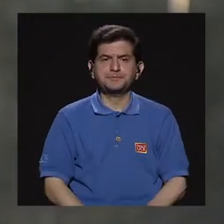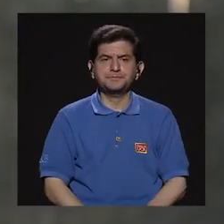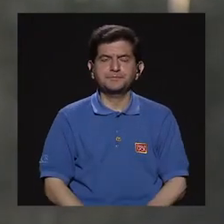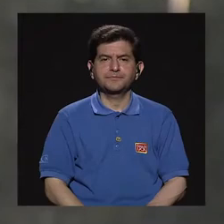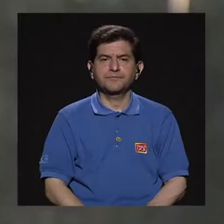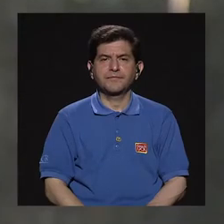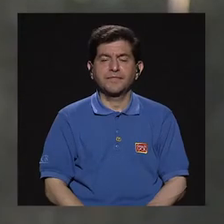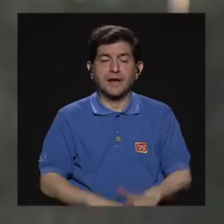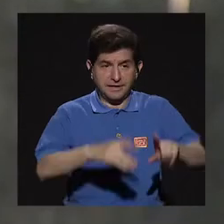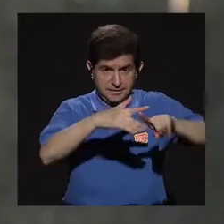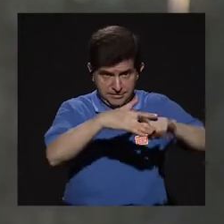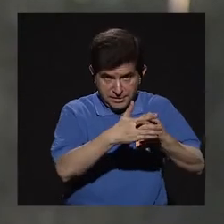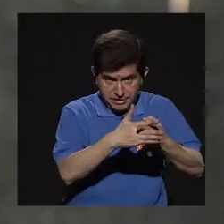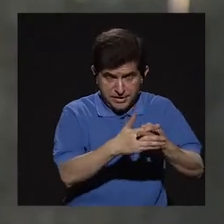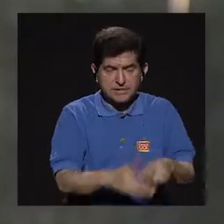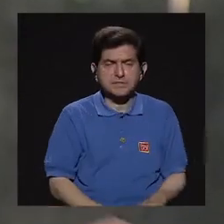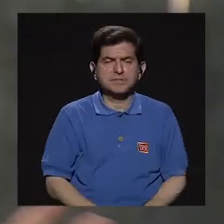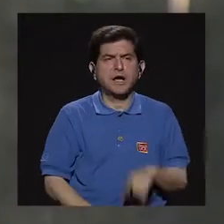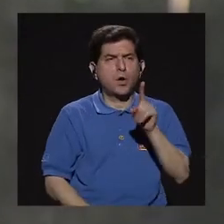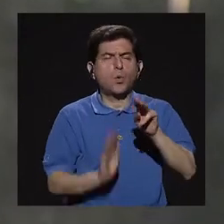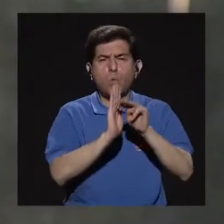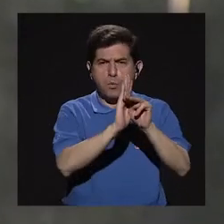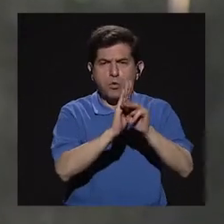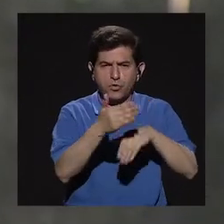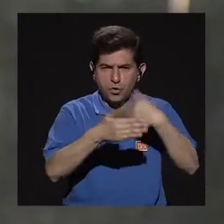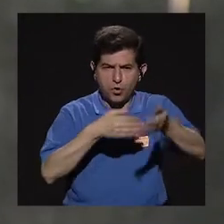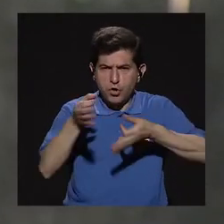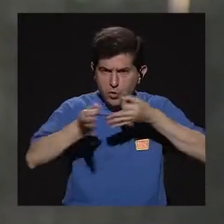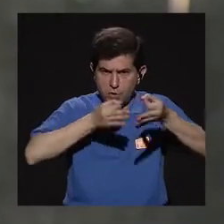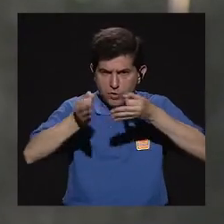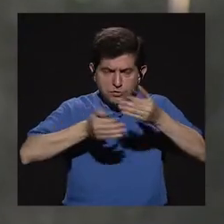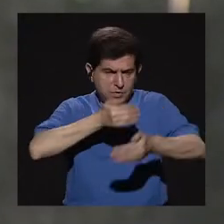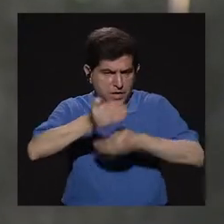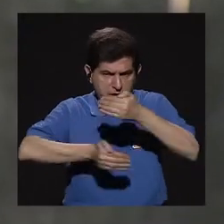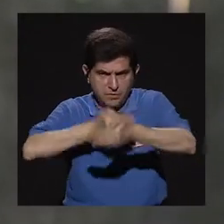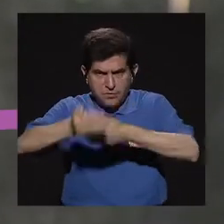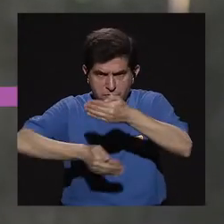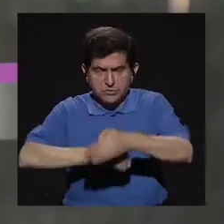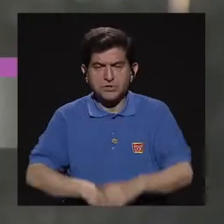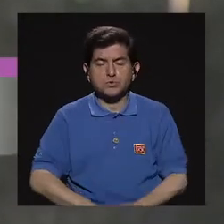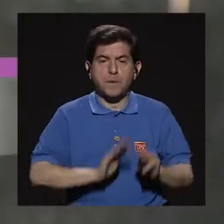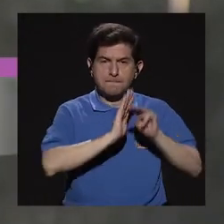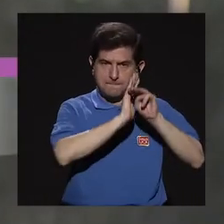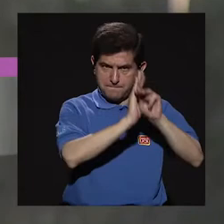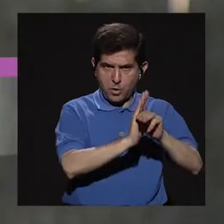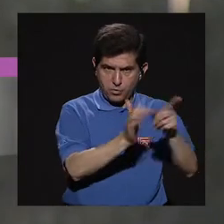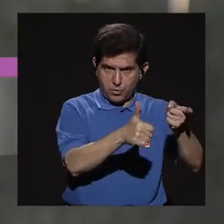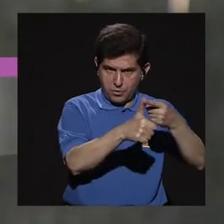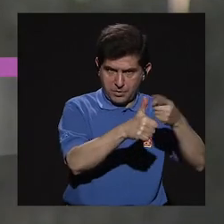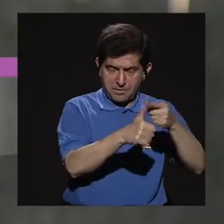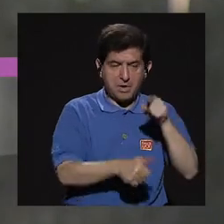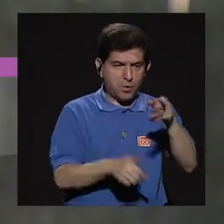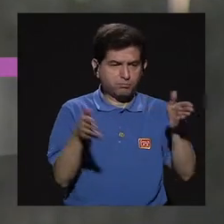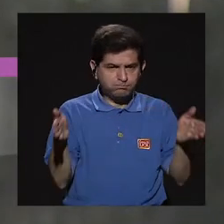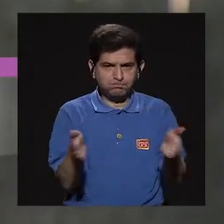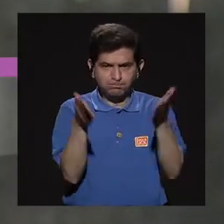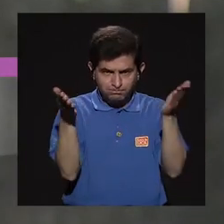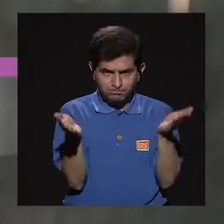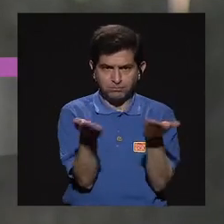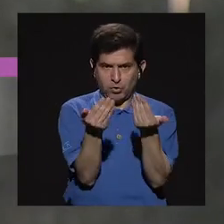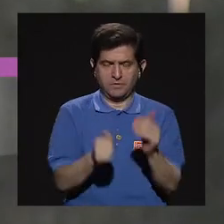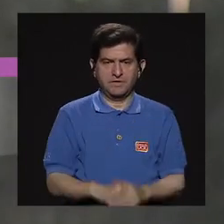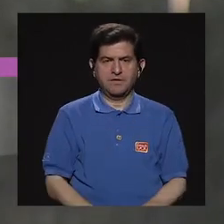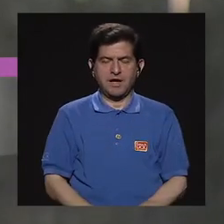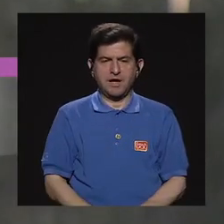Entonces, nosotros empezamos con un módulo y ahorita tal vez vamos a explicar un poquito la dinámica con un módulo en donde a ellas se les motiva